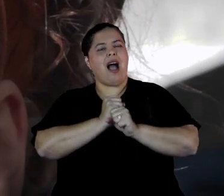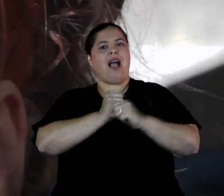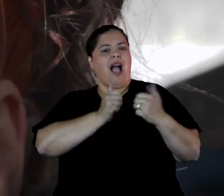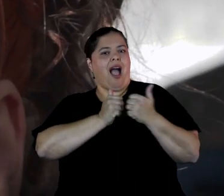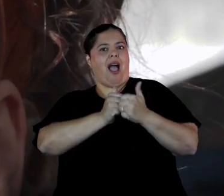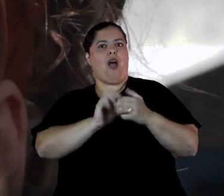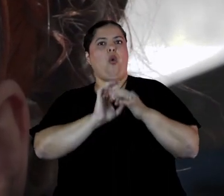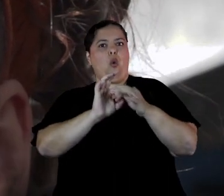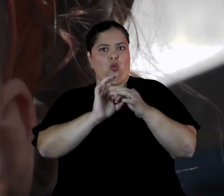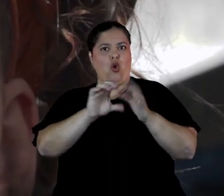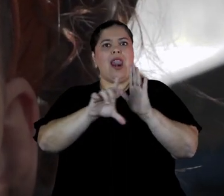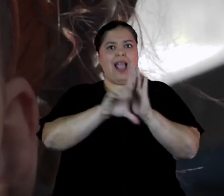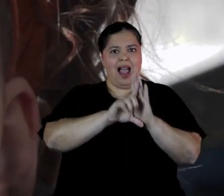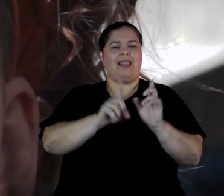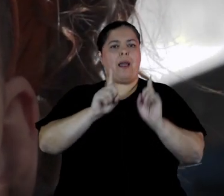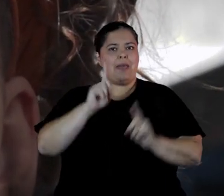psicosocial.